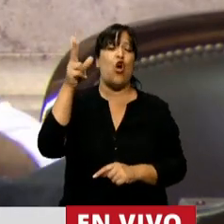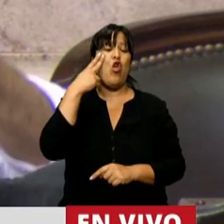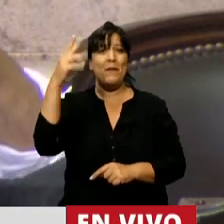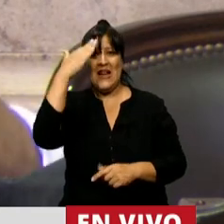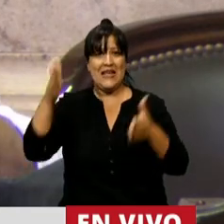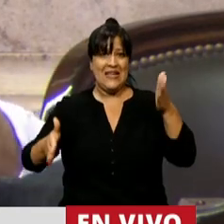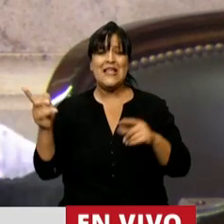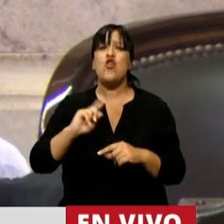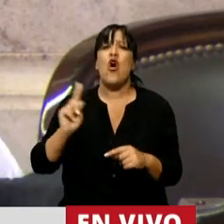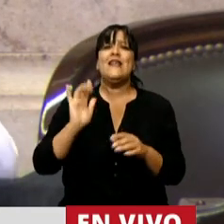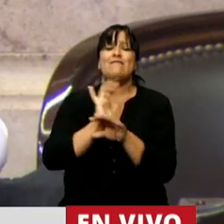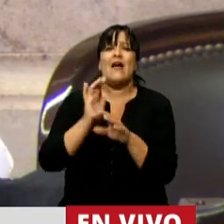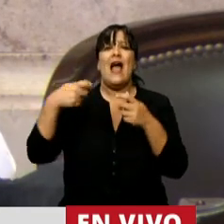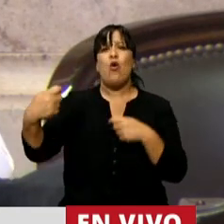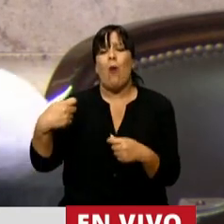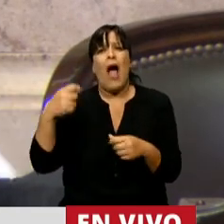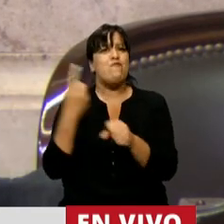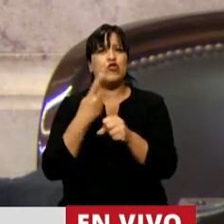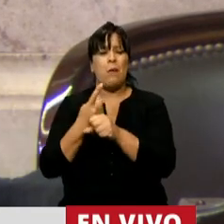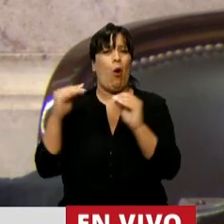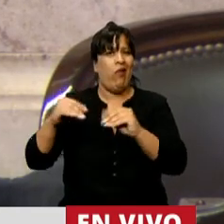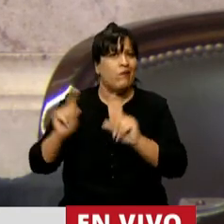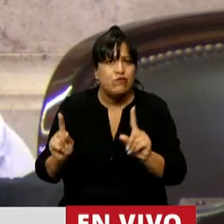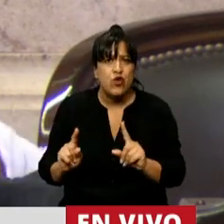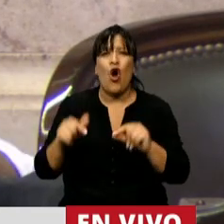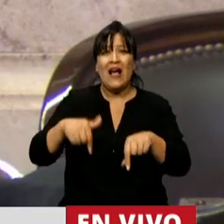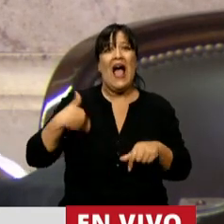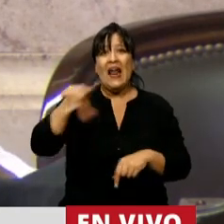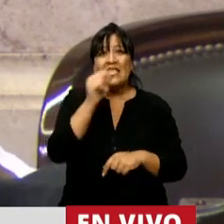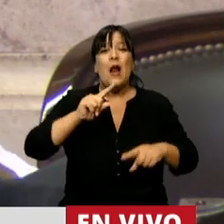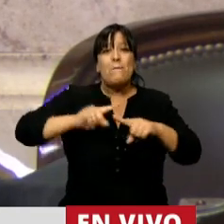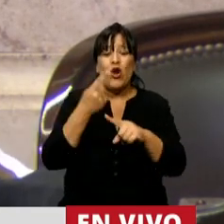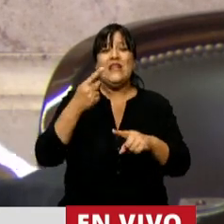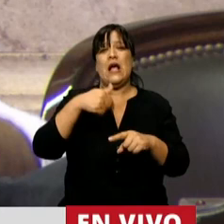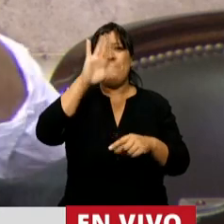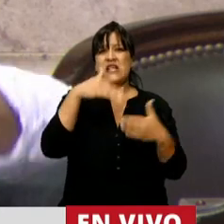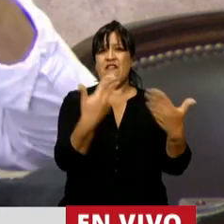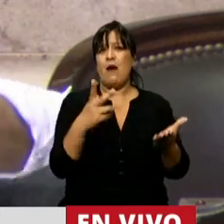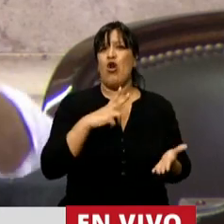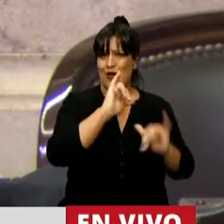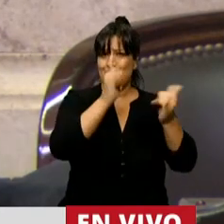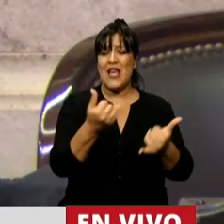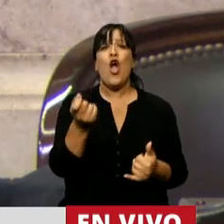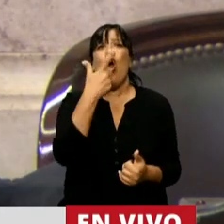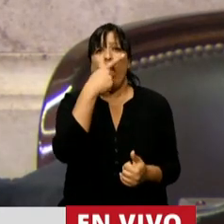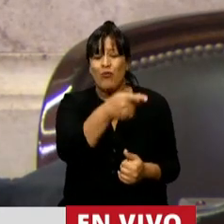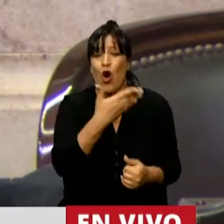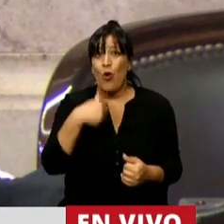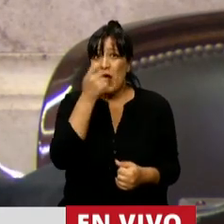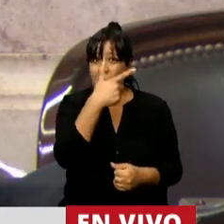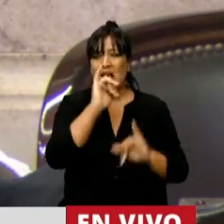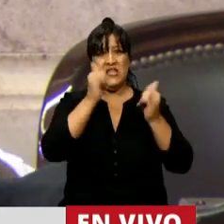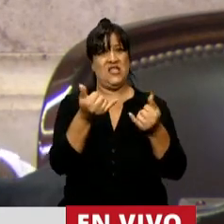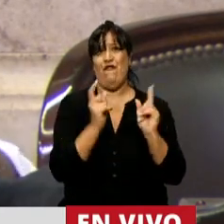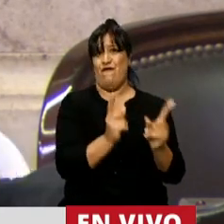No es que el sistema de seguridad social es insustentable. Lo que es insustentable en la Argentina son las políticas neoliberales. El gobierno de Macri fue insustentable.